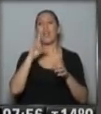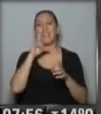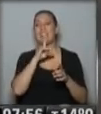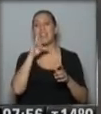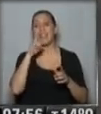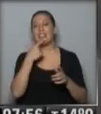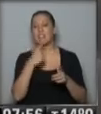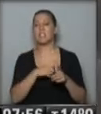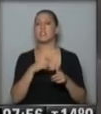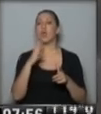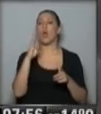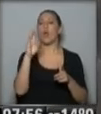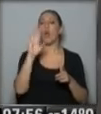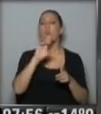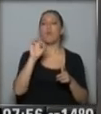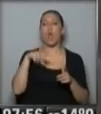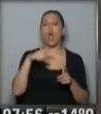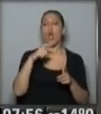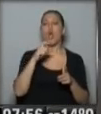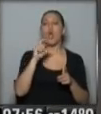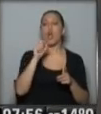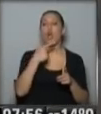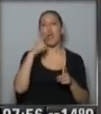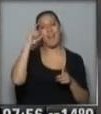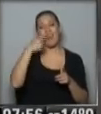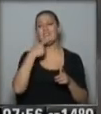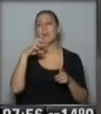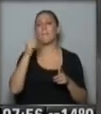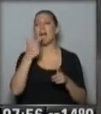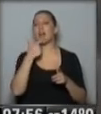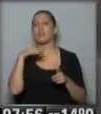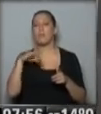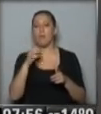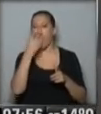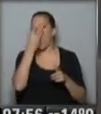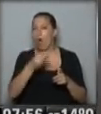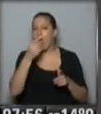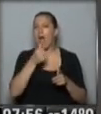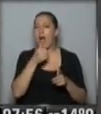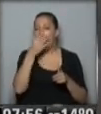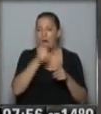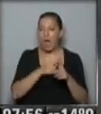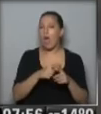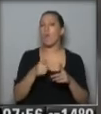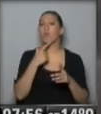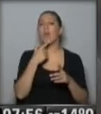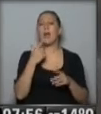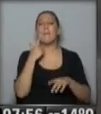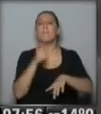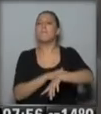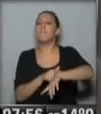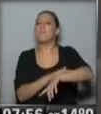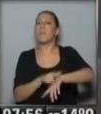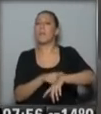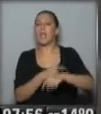broncoespasmos, asma, algunos tipos de rinitis, esta descarga acuosa por la nariz. Síntomas en piel que